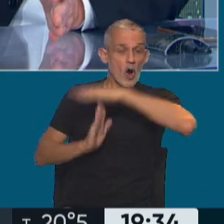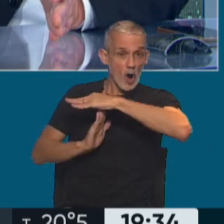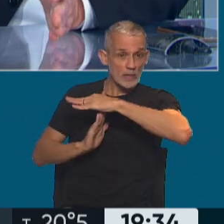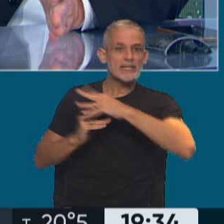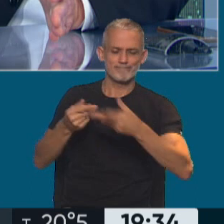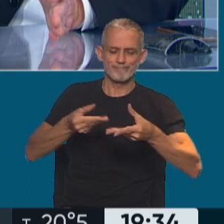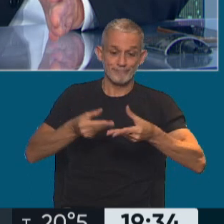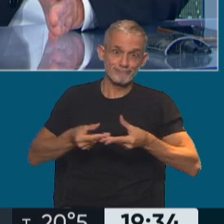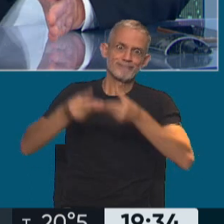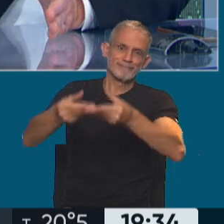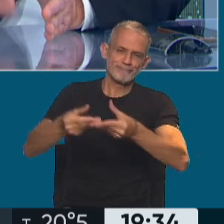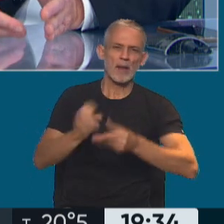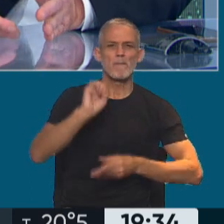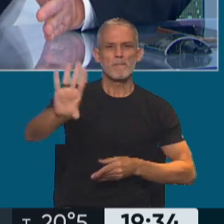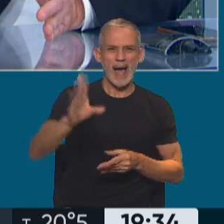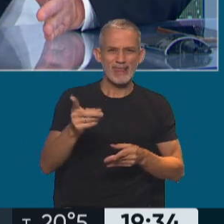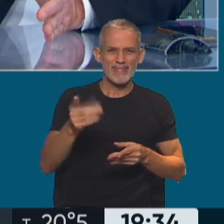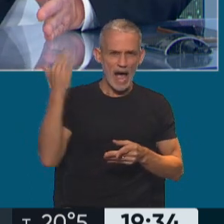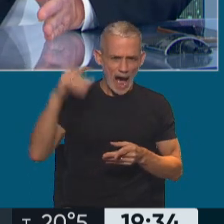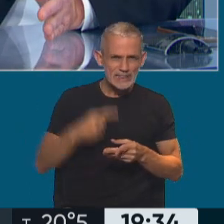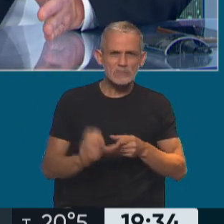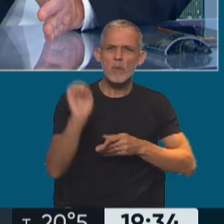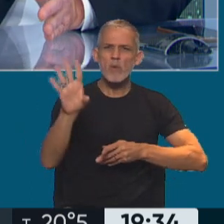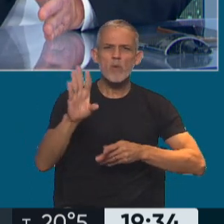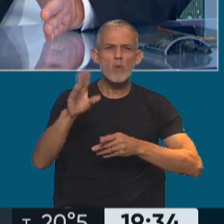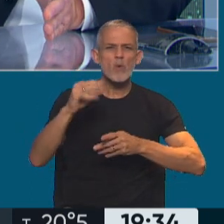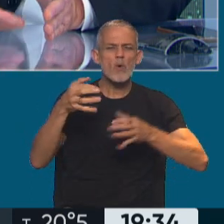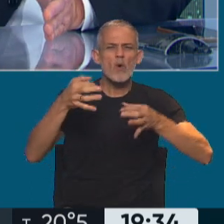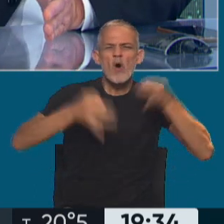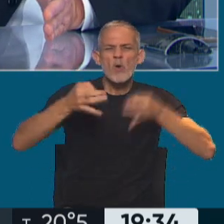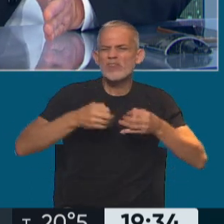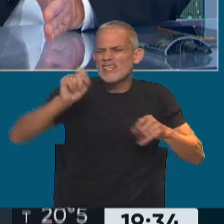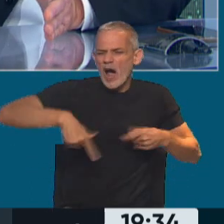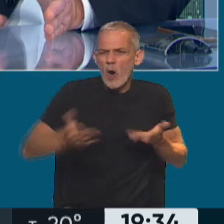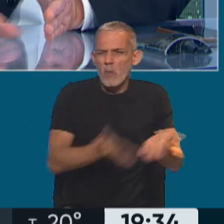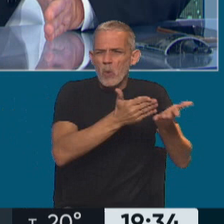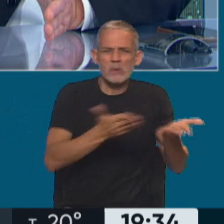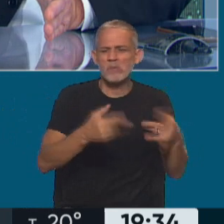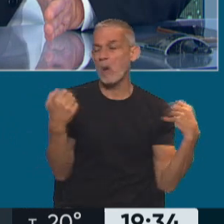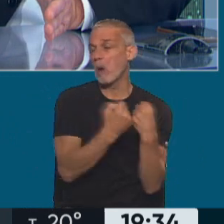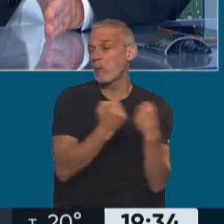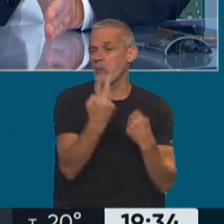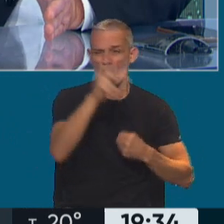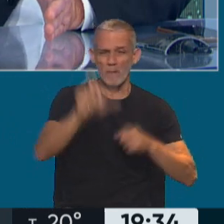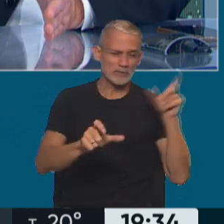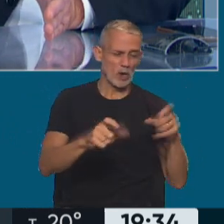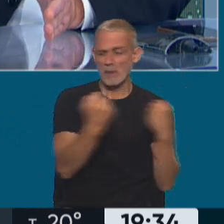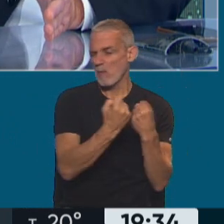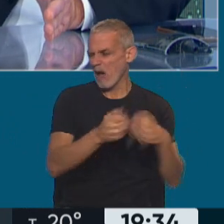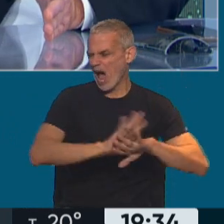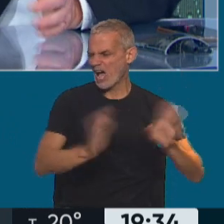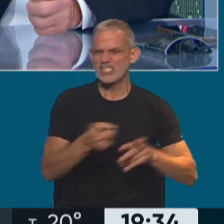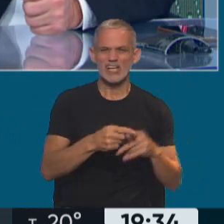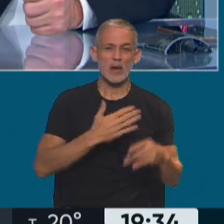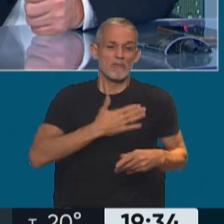enviar esta causa que se la habían mandado a la justicia ordinaria como una simple pelea entre dos personas que habían